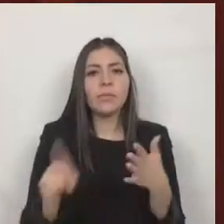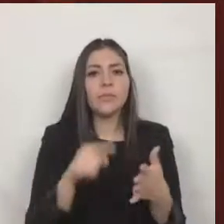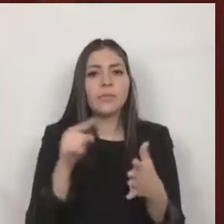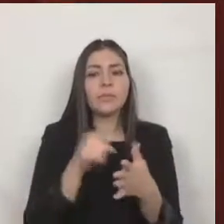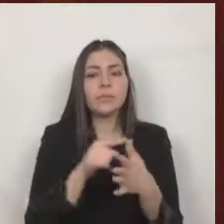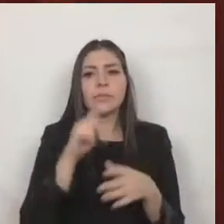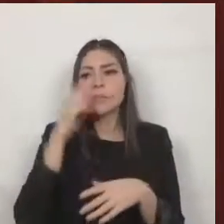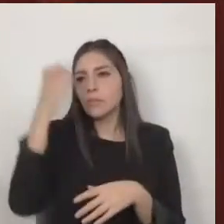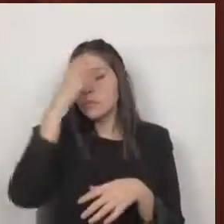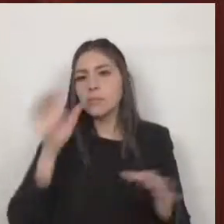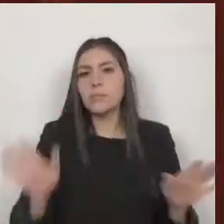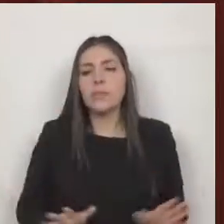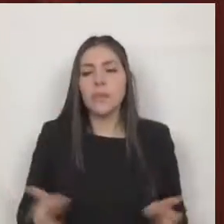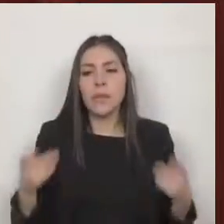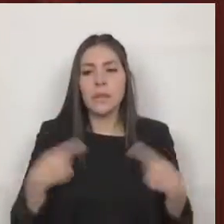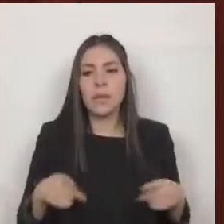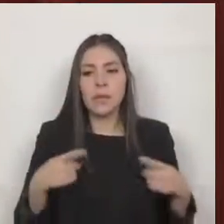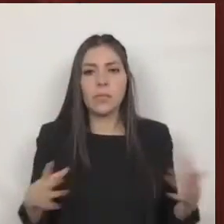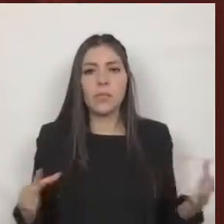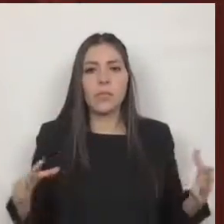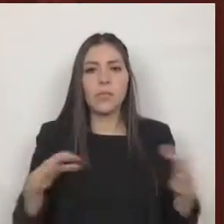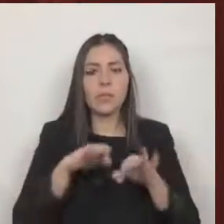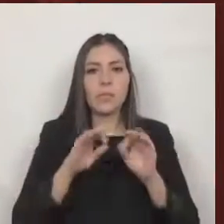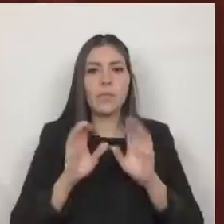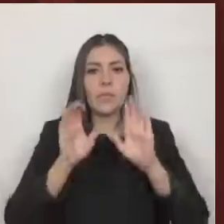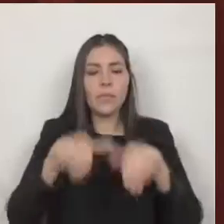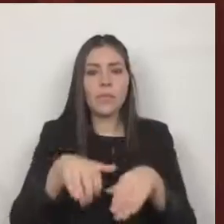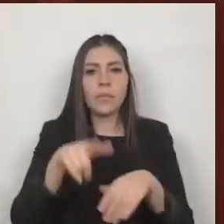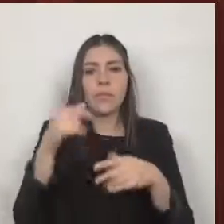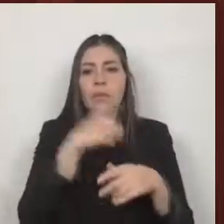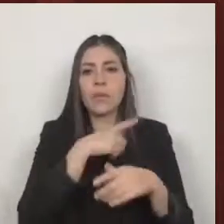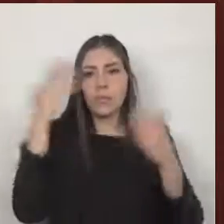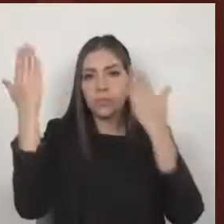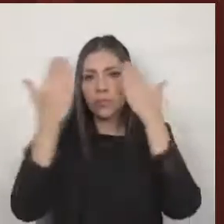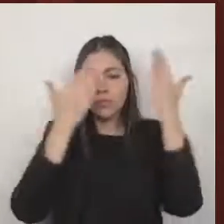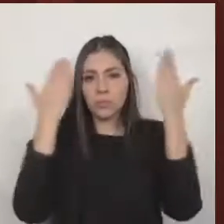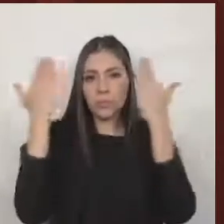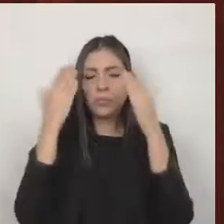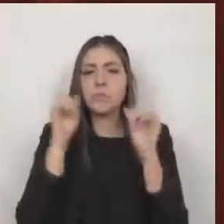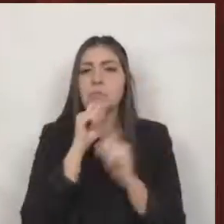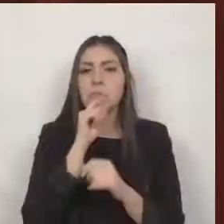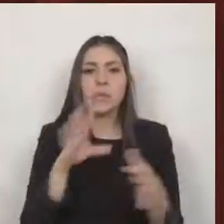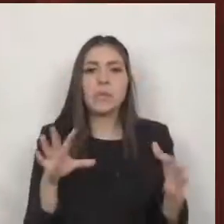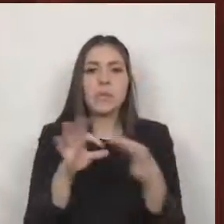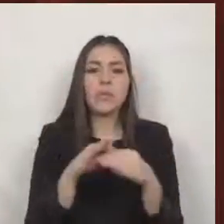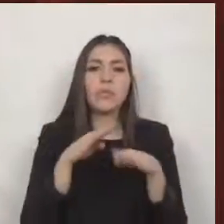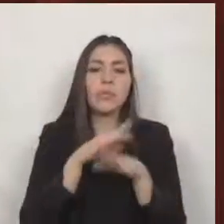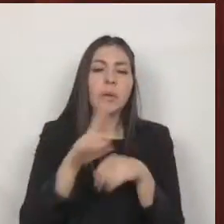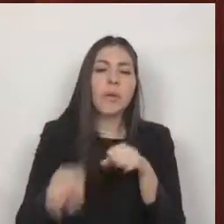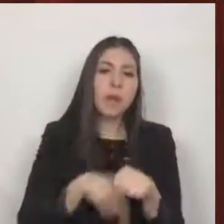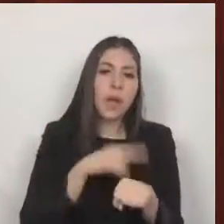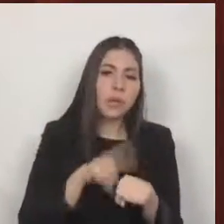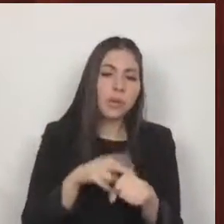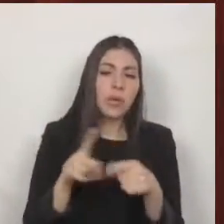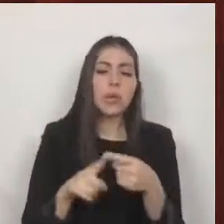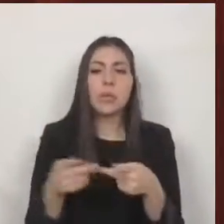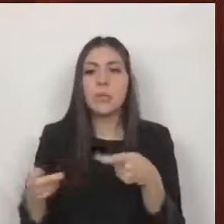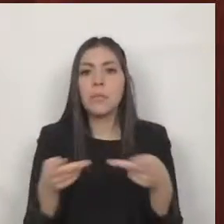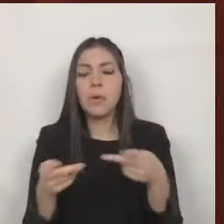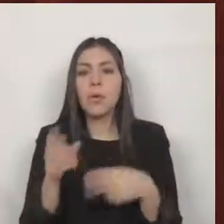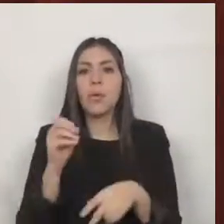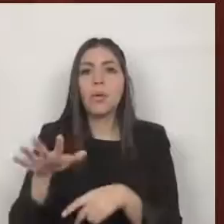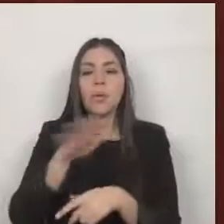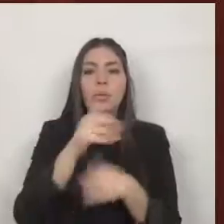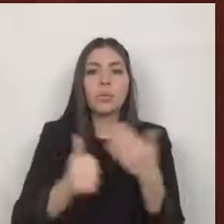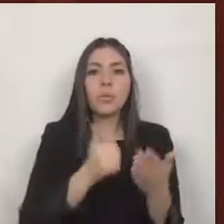al instituto debiendo ser profesionistas con estudios relacionados al medio ambiente a la planeación y diseño urbano entre